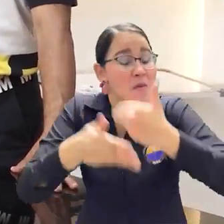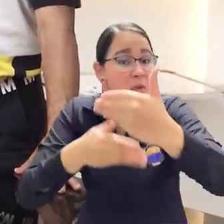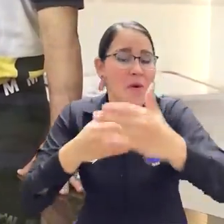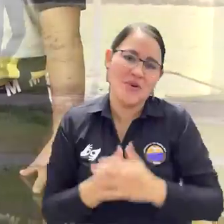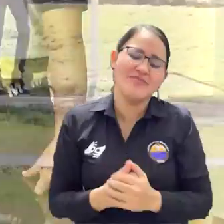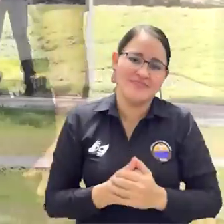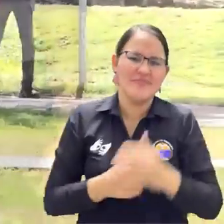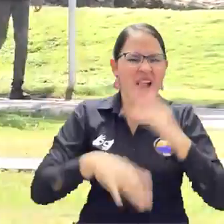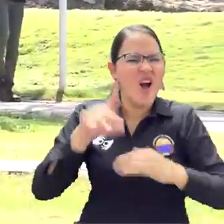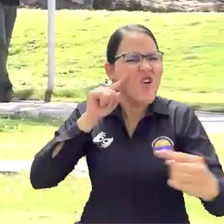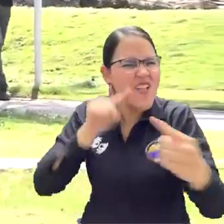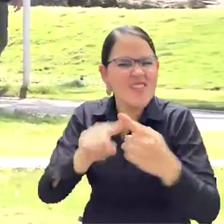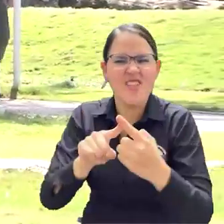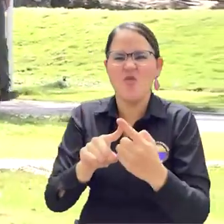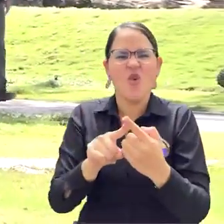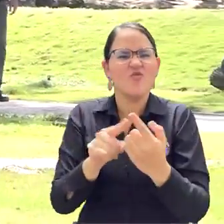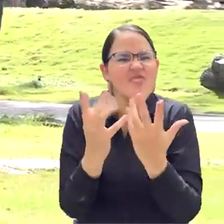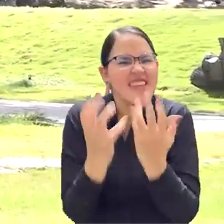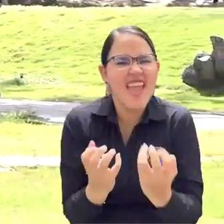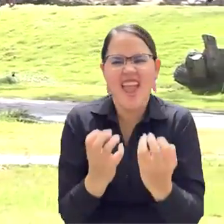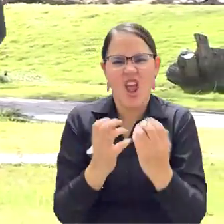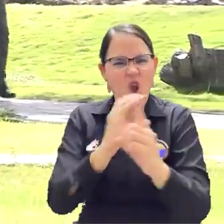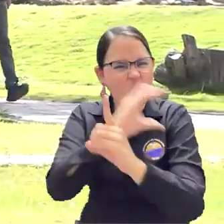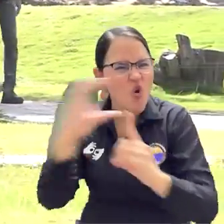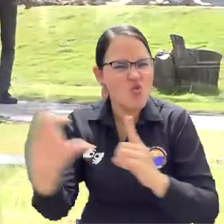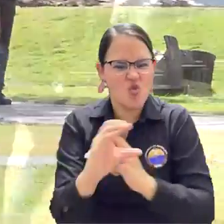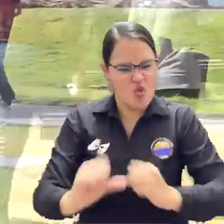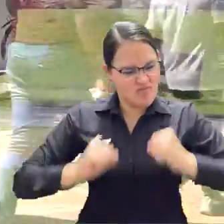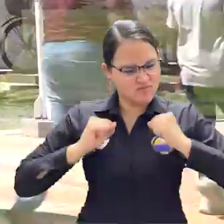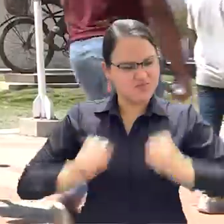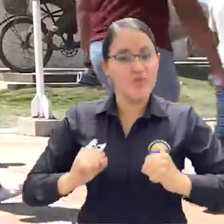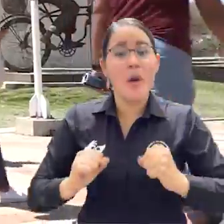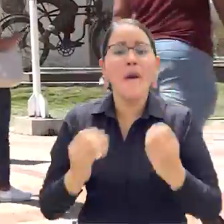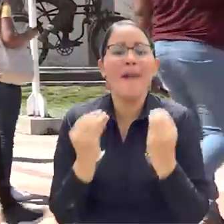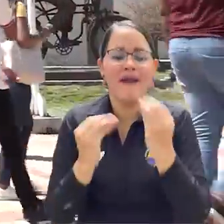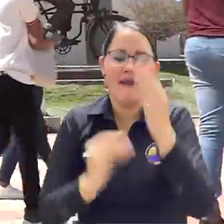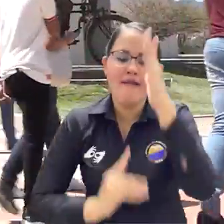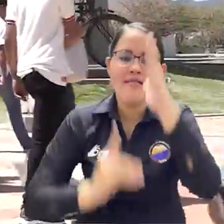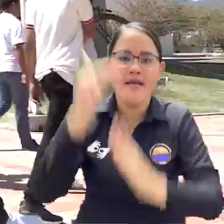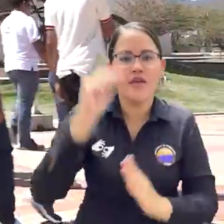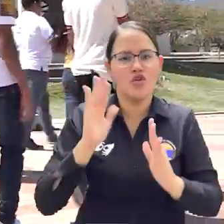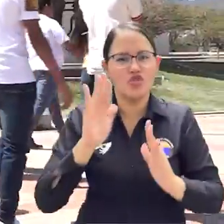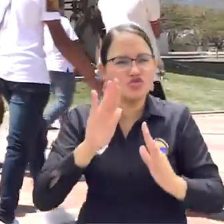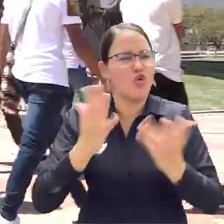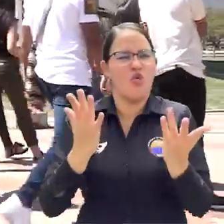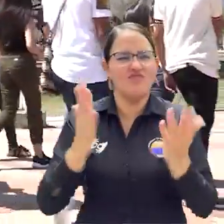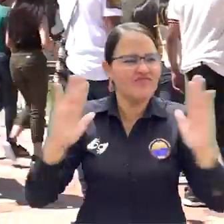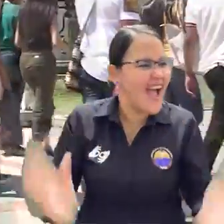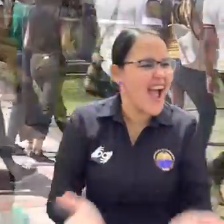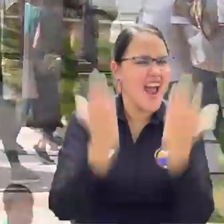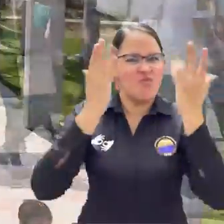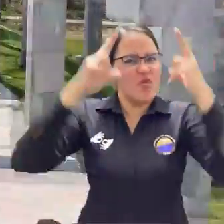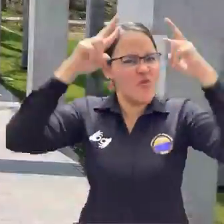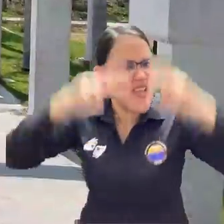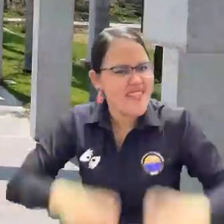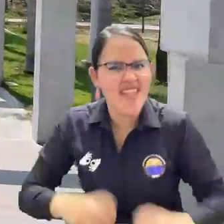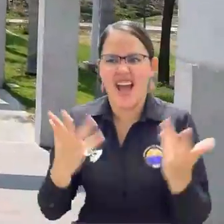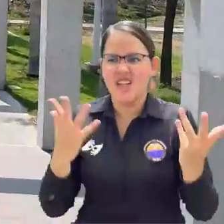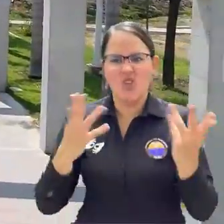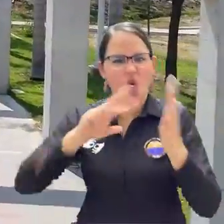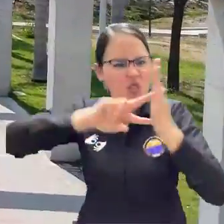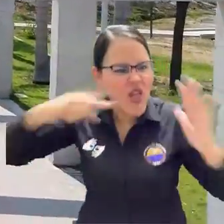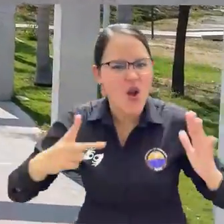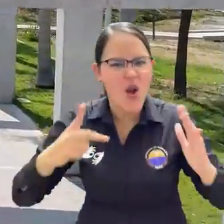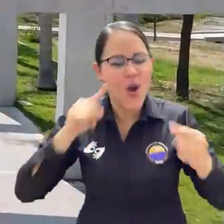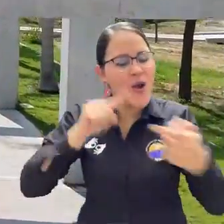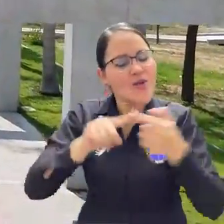estudiantes del departamento y siembra cultura para consolidar el desarrollo, la actividad académica, investigativa